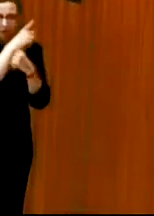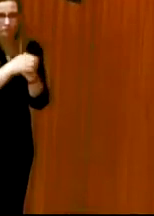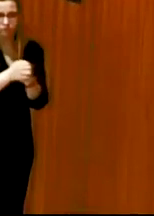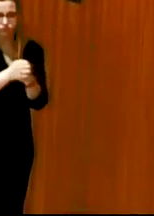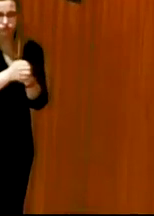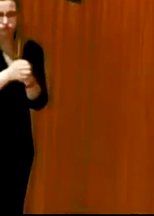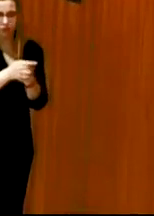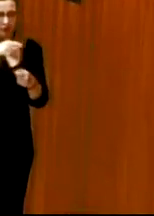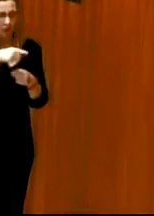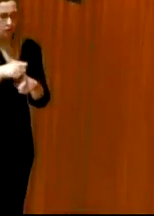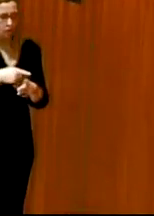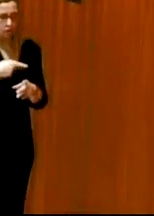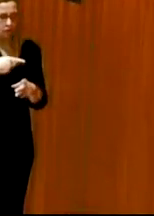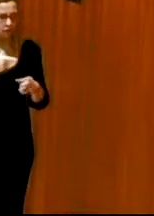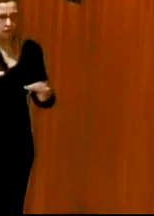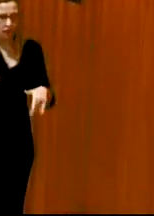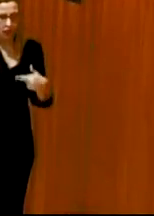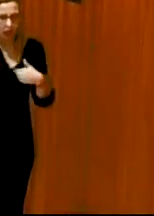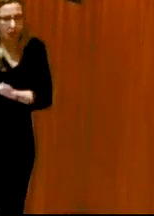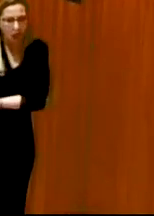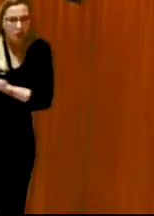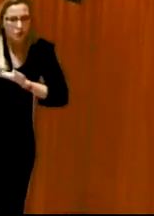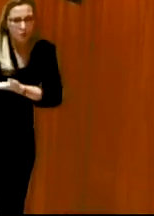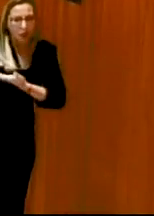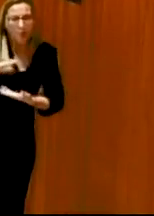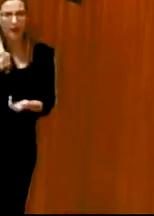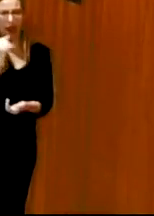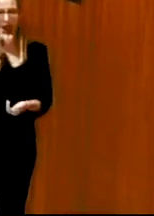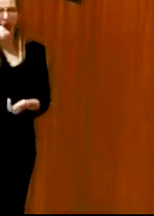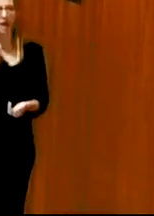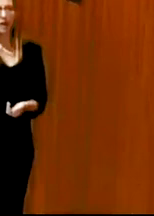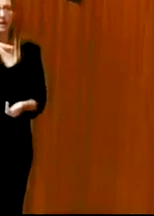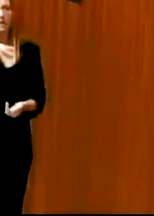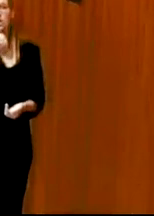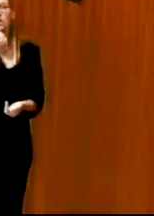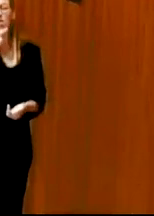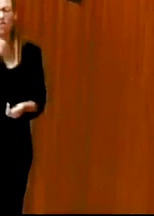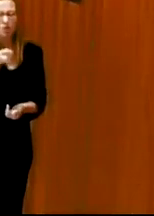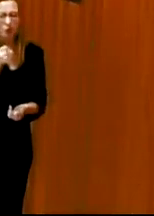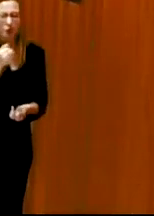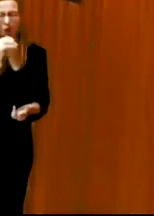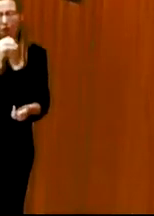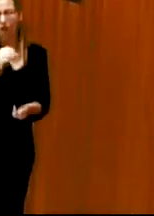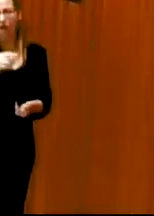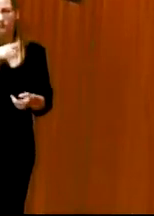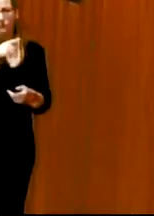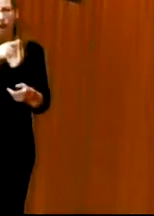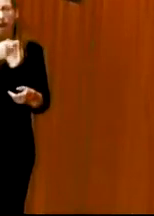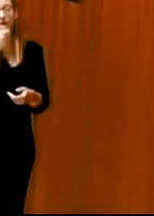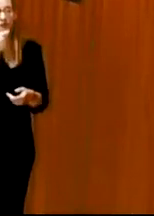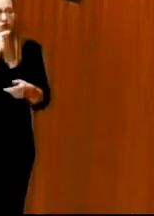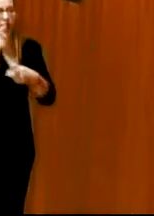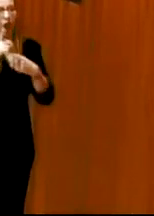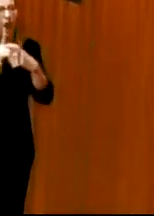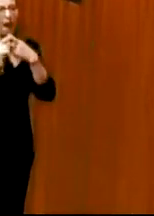han estado todo el rato también arropándome a Inoa es parte del equipo Arimux es una filóloga vasca es la que lleva toda la